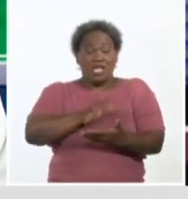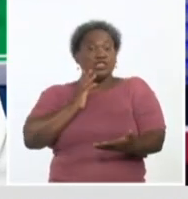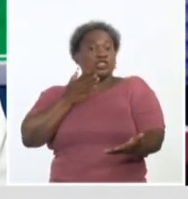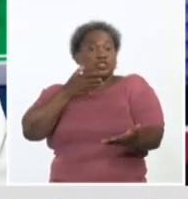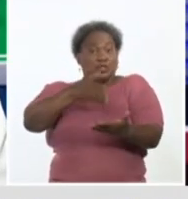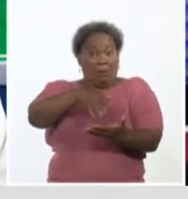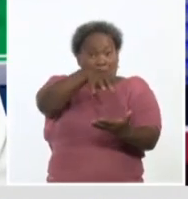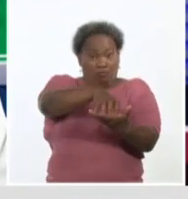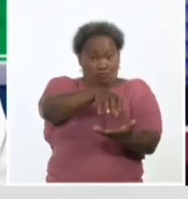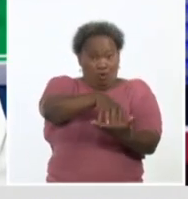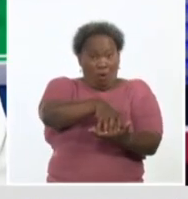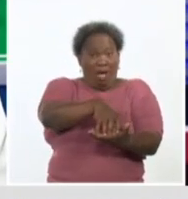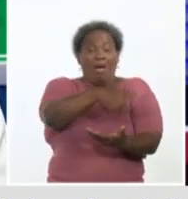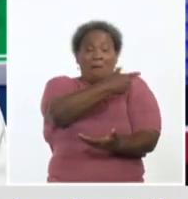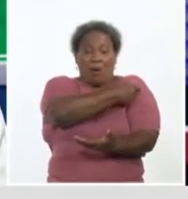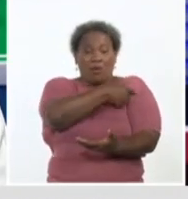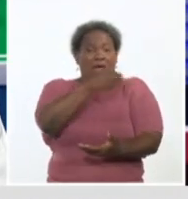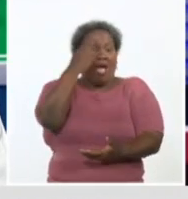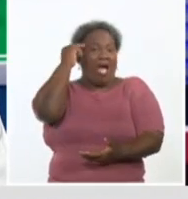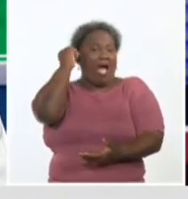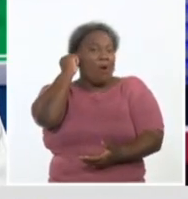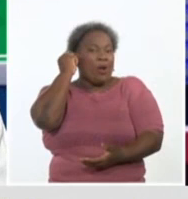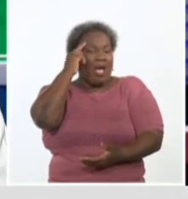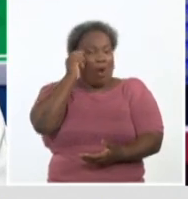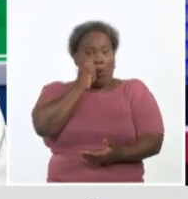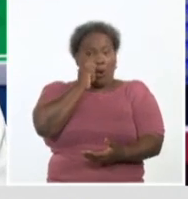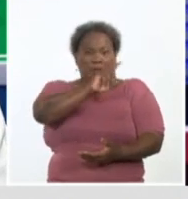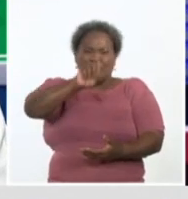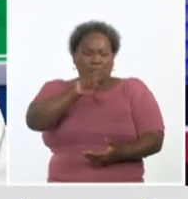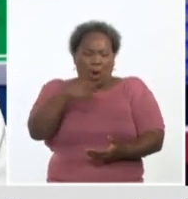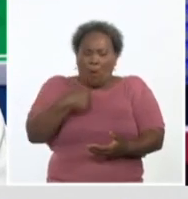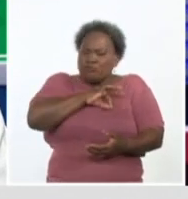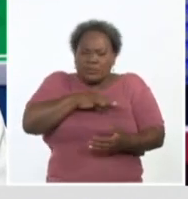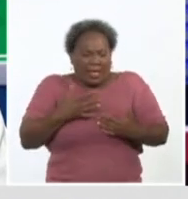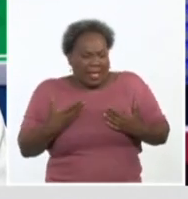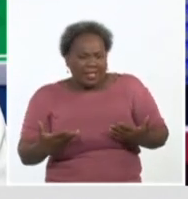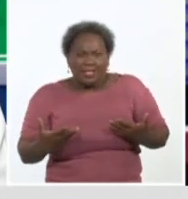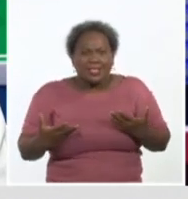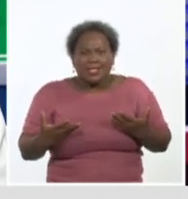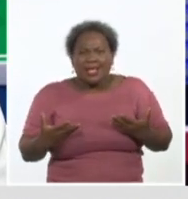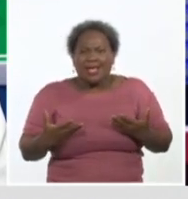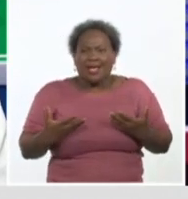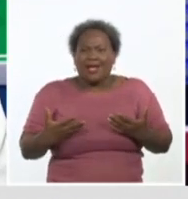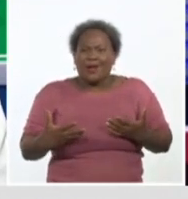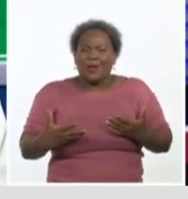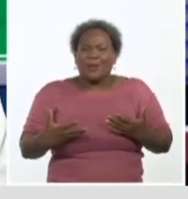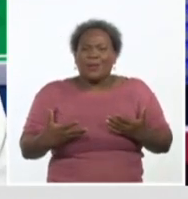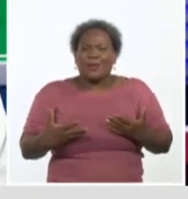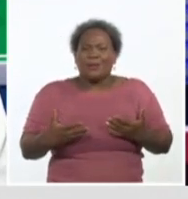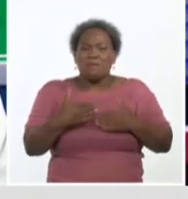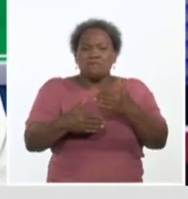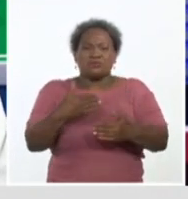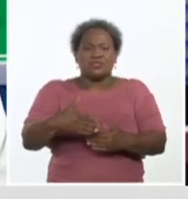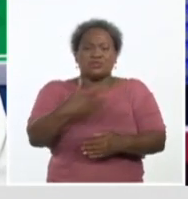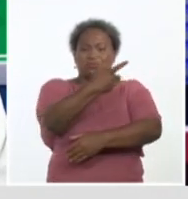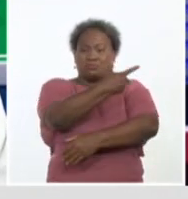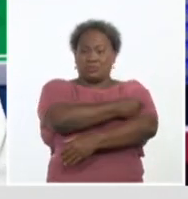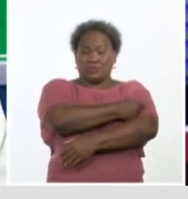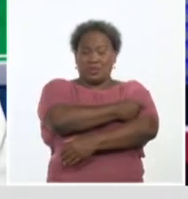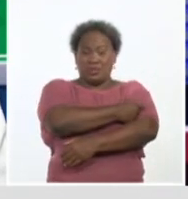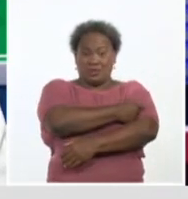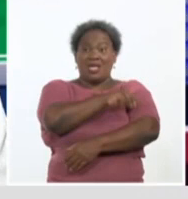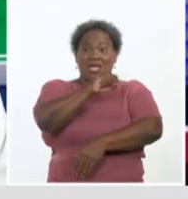y nos decía un abuelo, bueno, le preguntábamos cómo estaba, cómo se sentía en ese proceso de la vacunación. Y en el momento que le